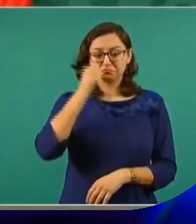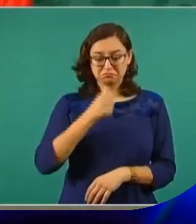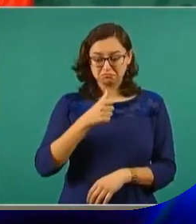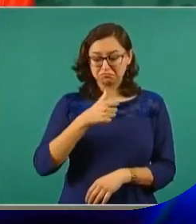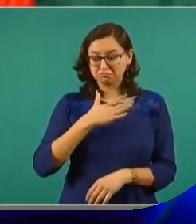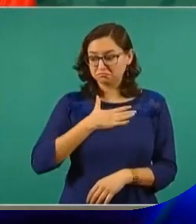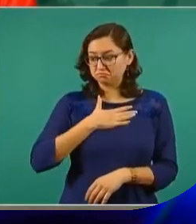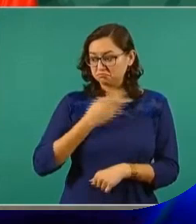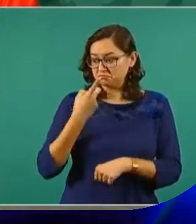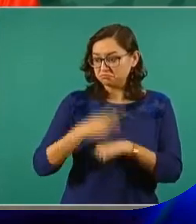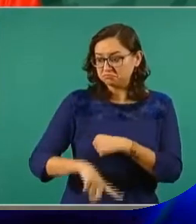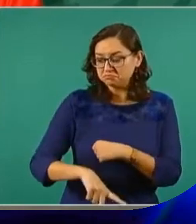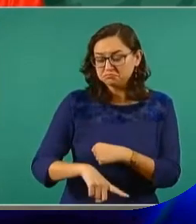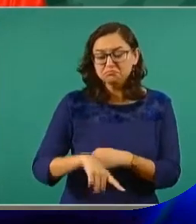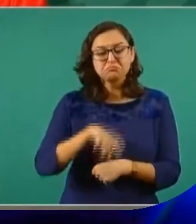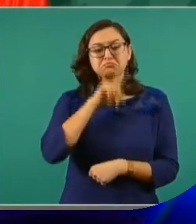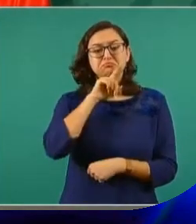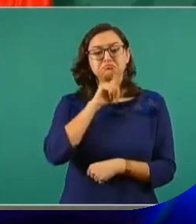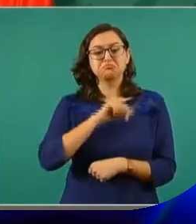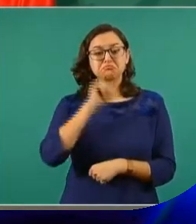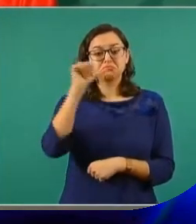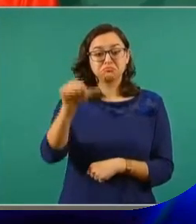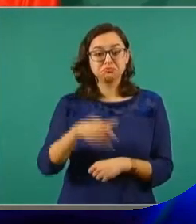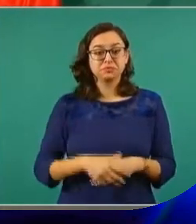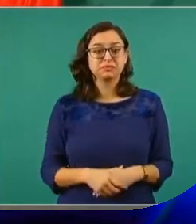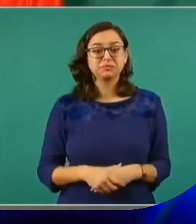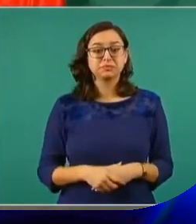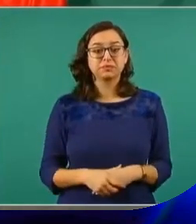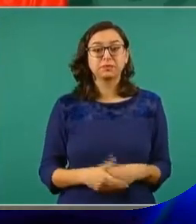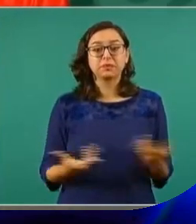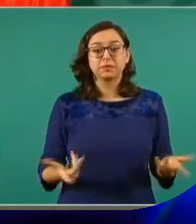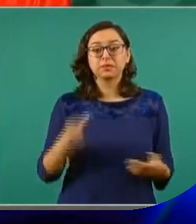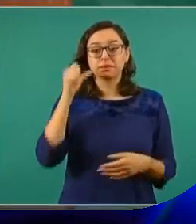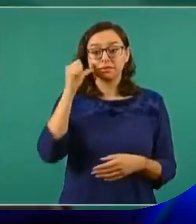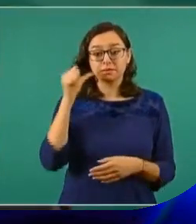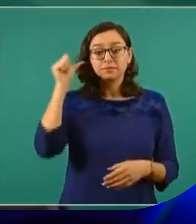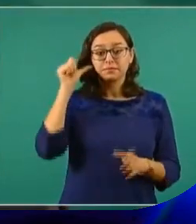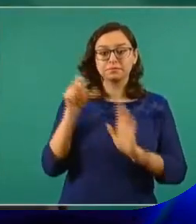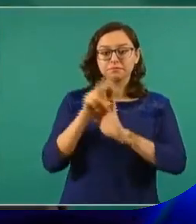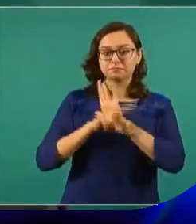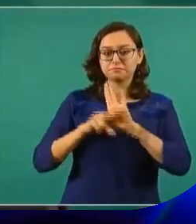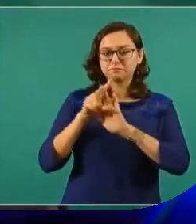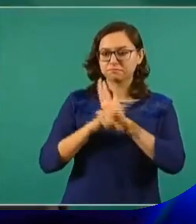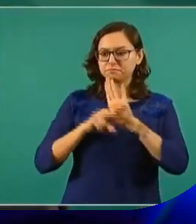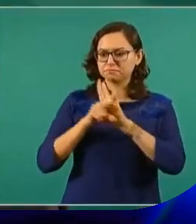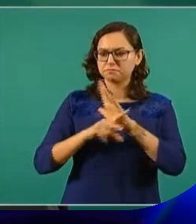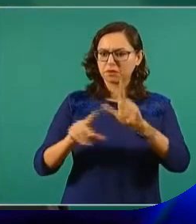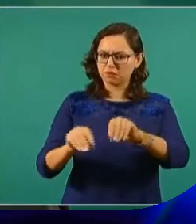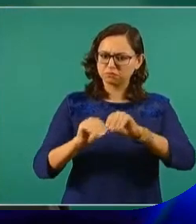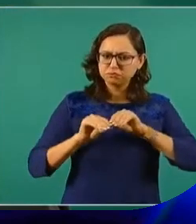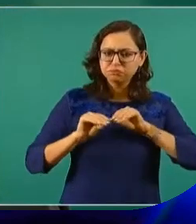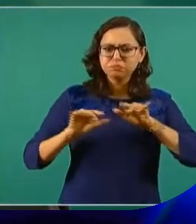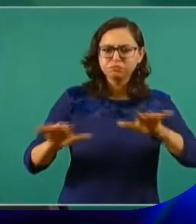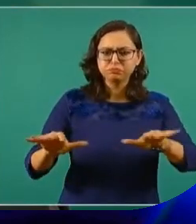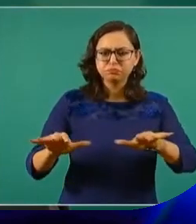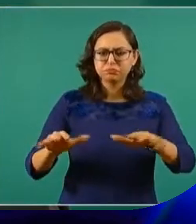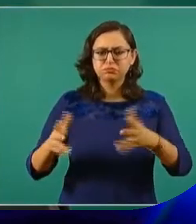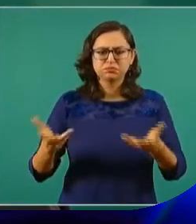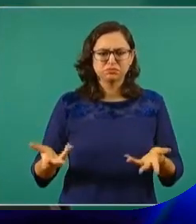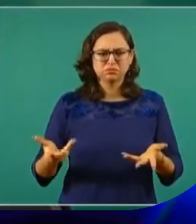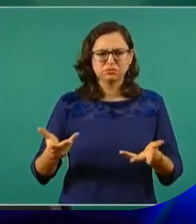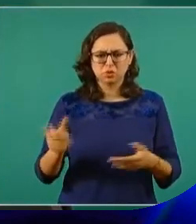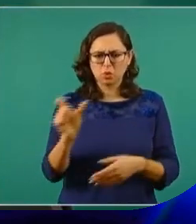Este video de ayer corresponde a otros videos de otros tiempos.